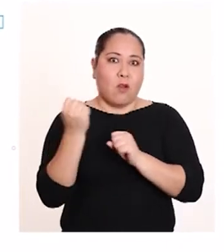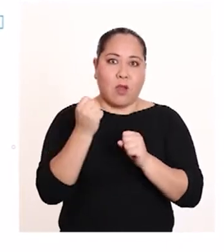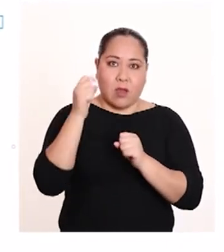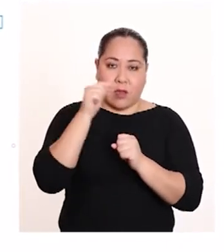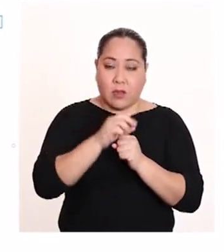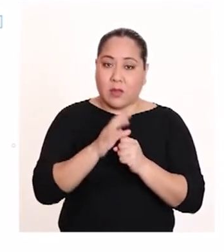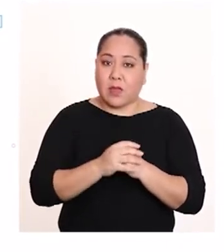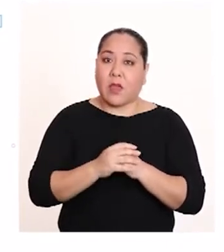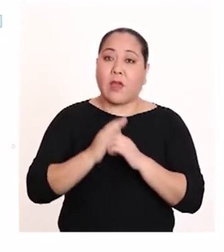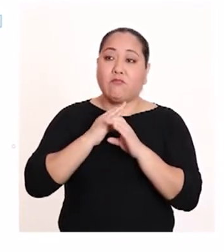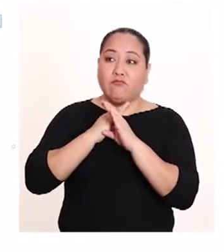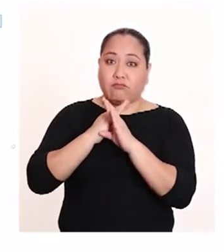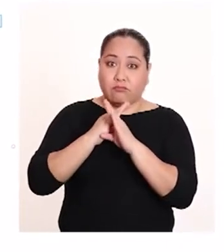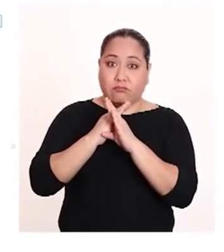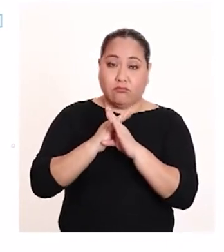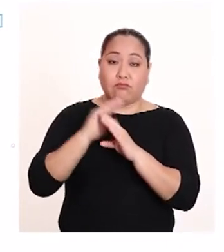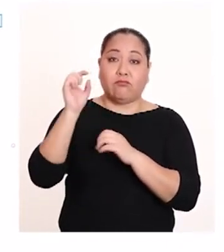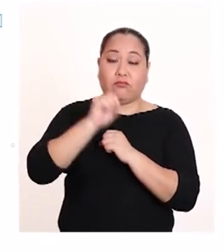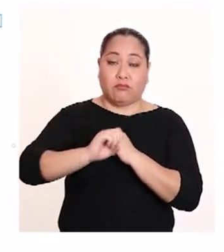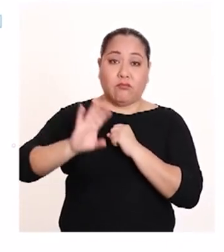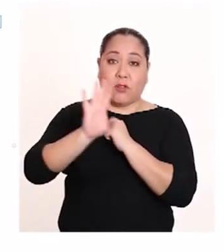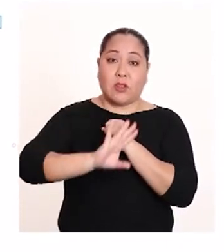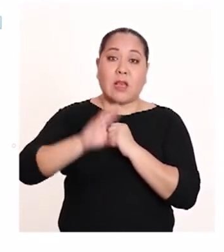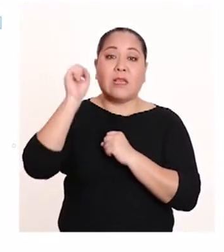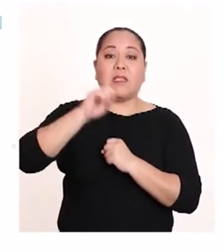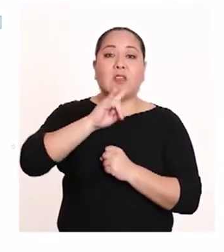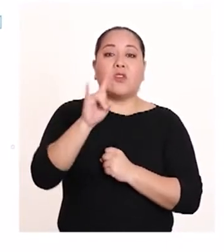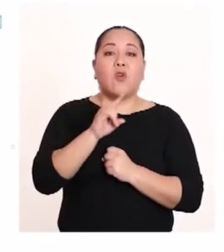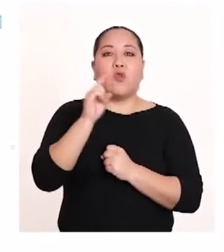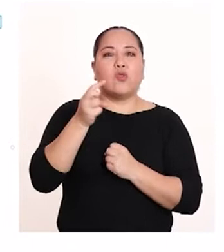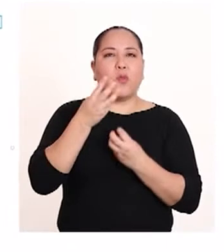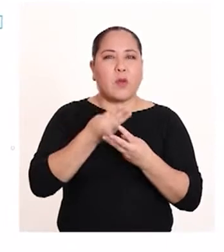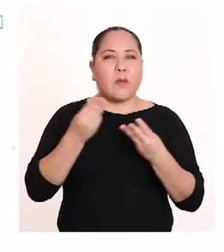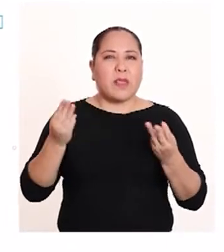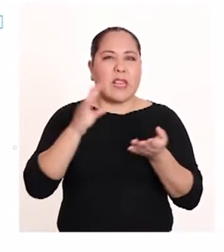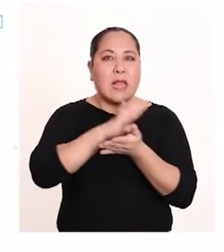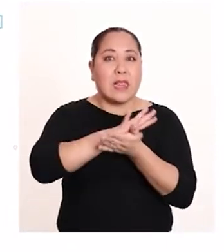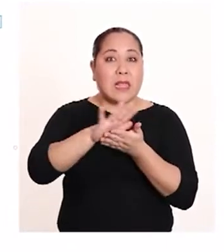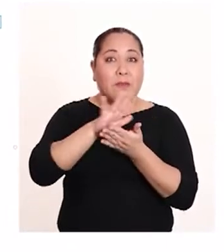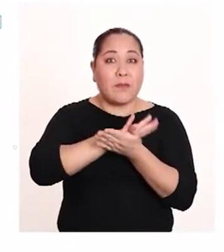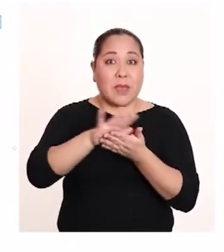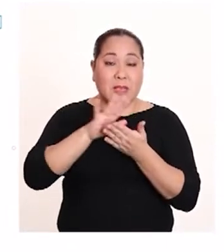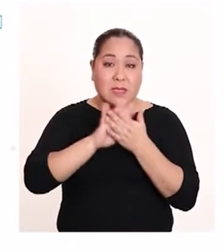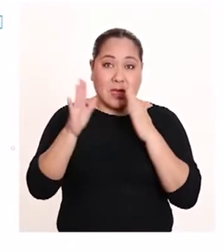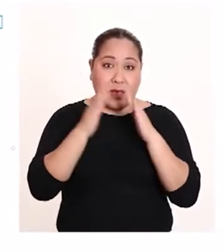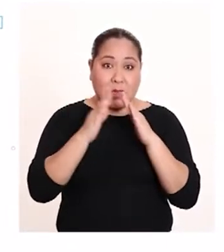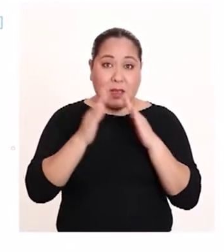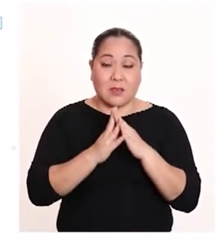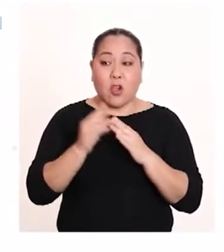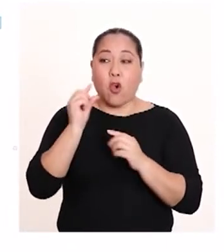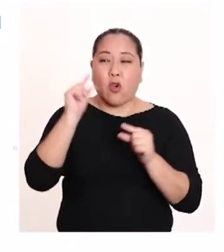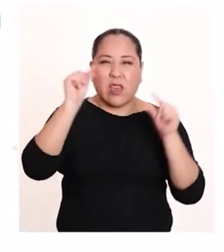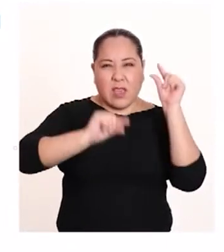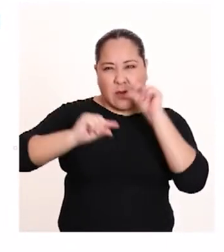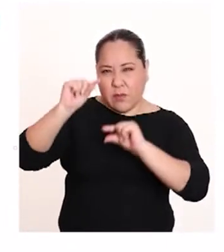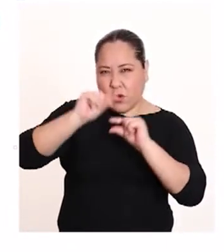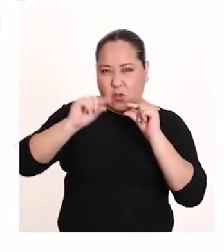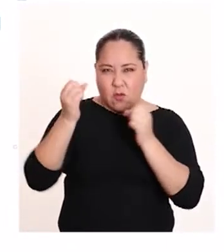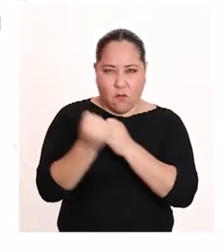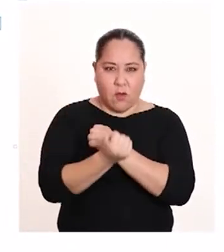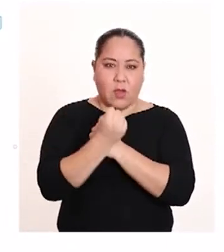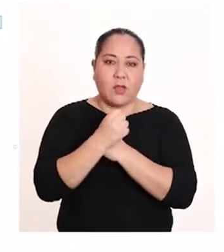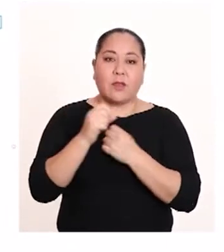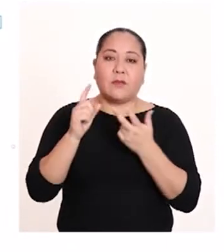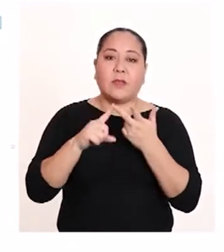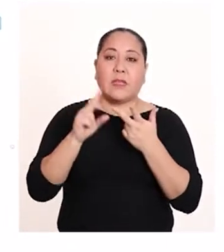densidad, tiene resistencia y sobre todo, se utiliza para productos de limpieza del hogar o químicos industriales.